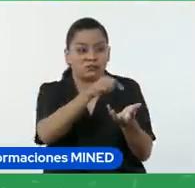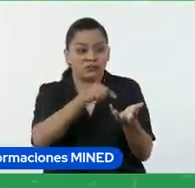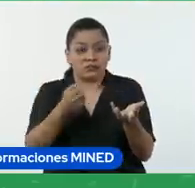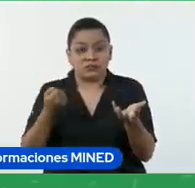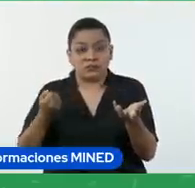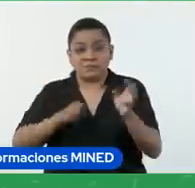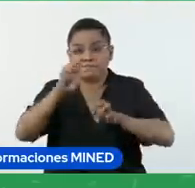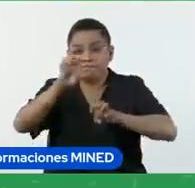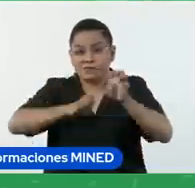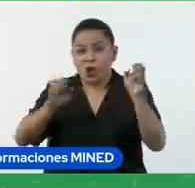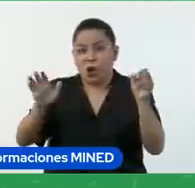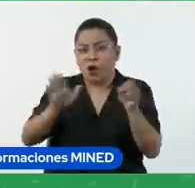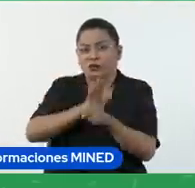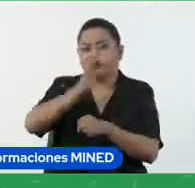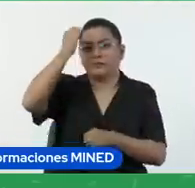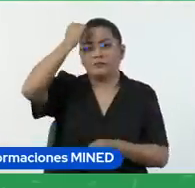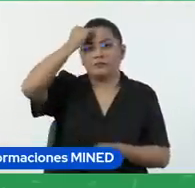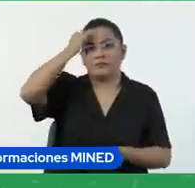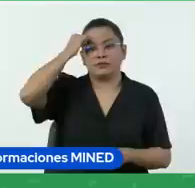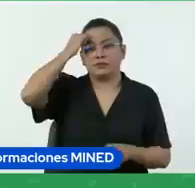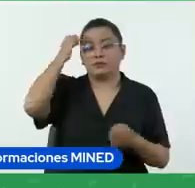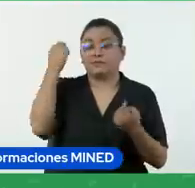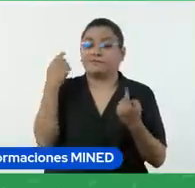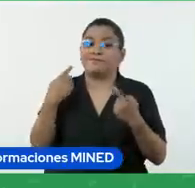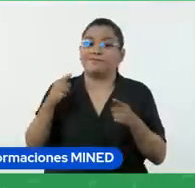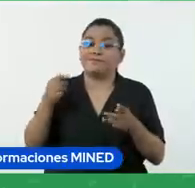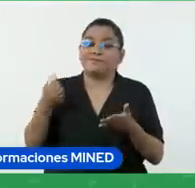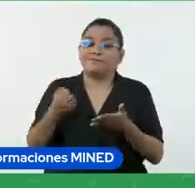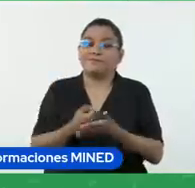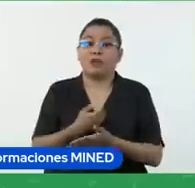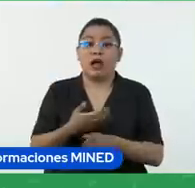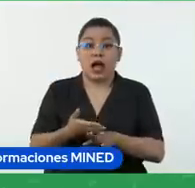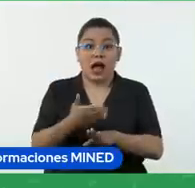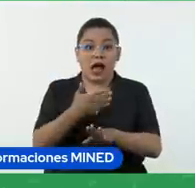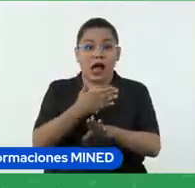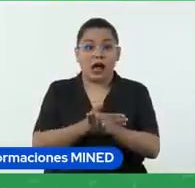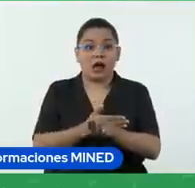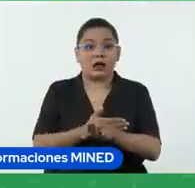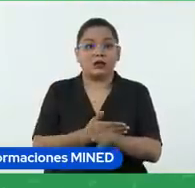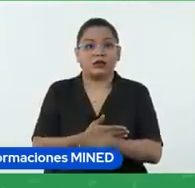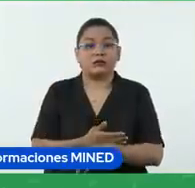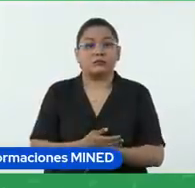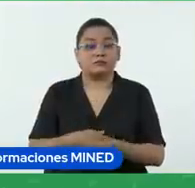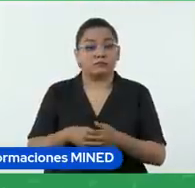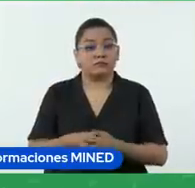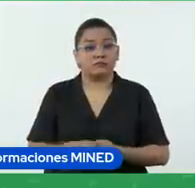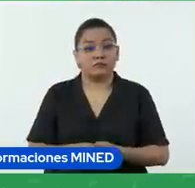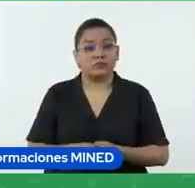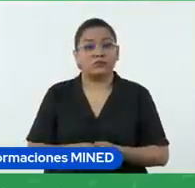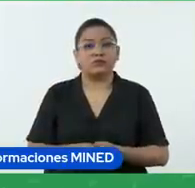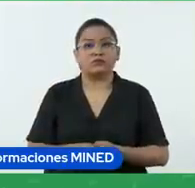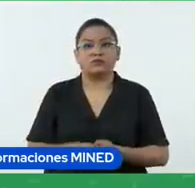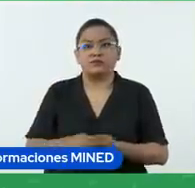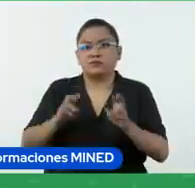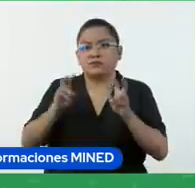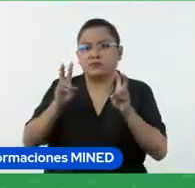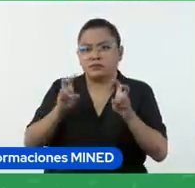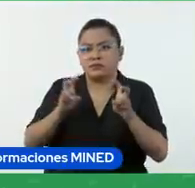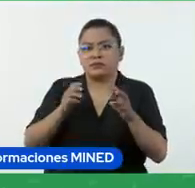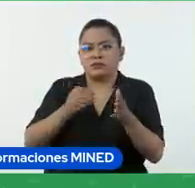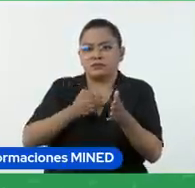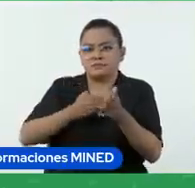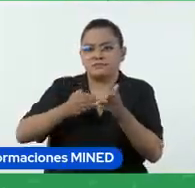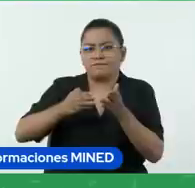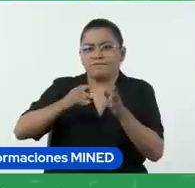aprendizaje. Pero así es. Desde incluso antes de ver un contenido, podemos comenzar con una evaluación diagnóstica.